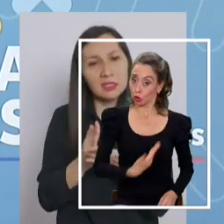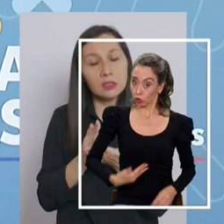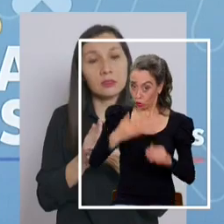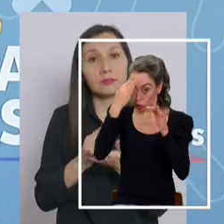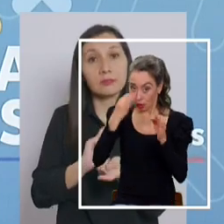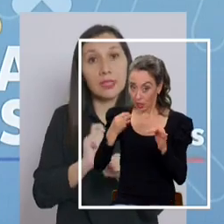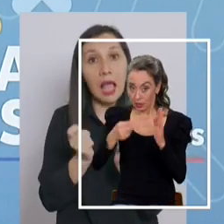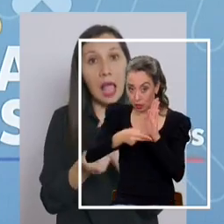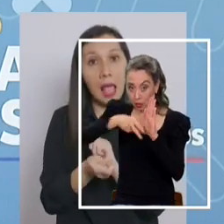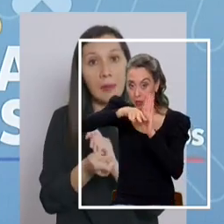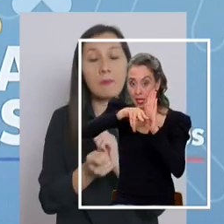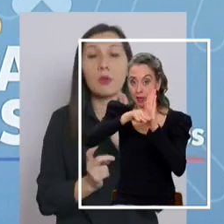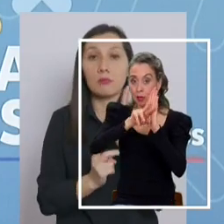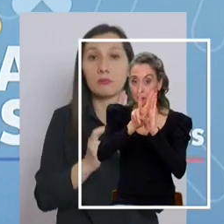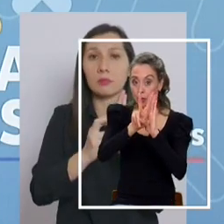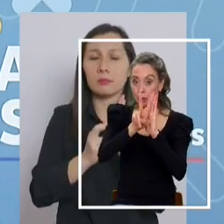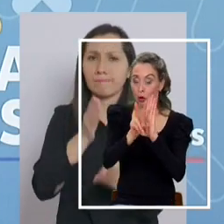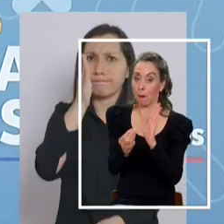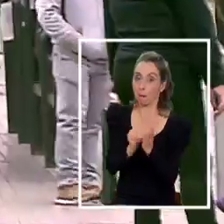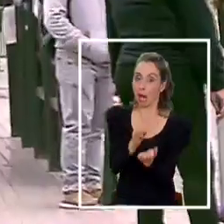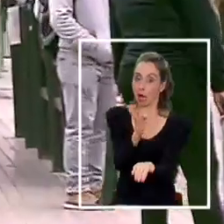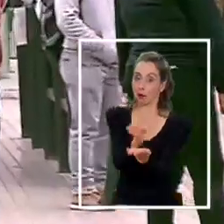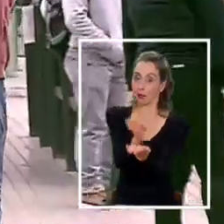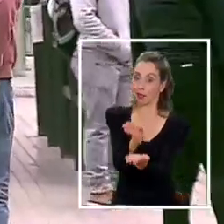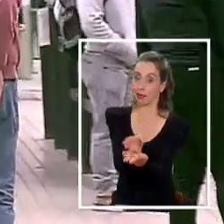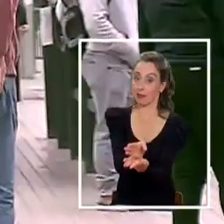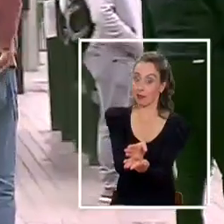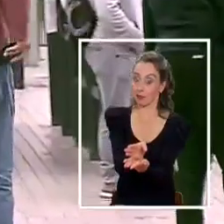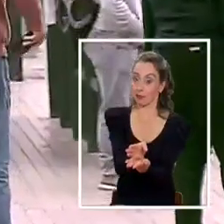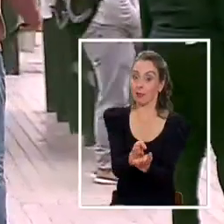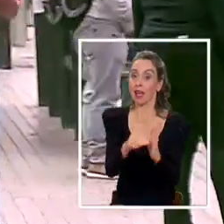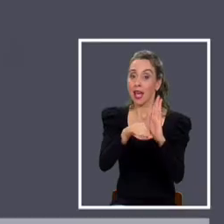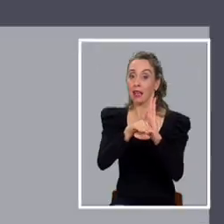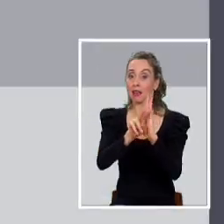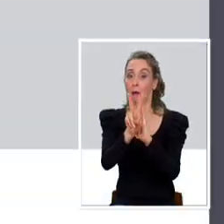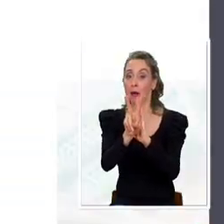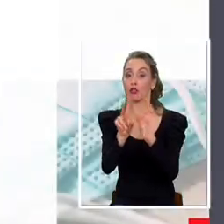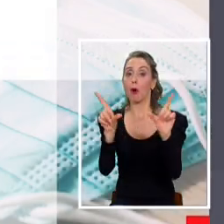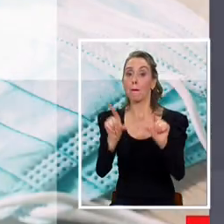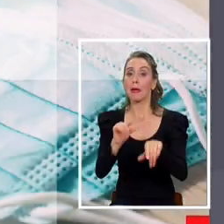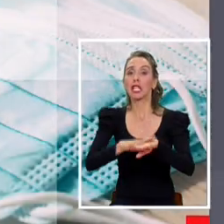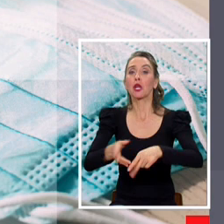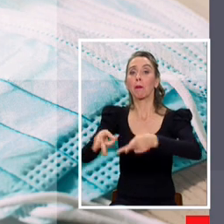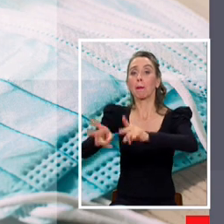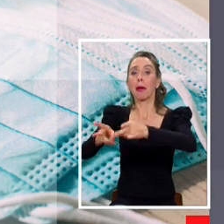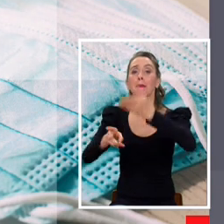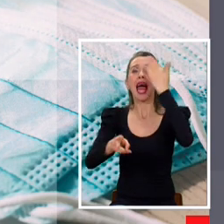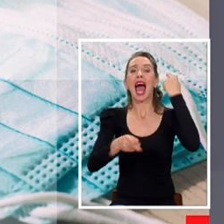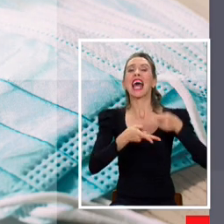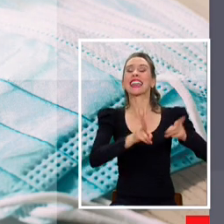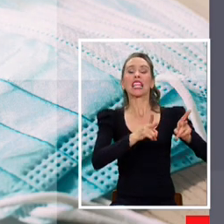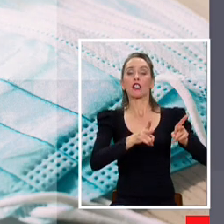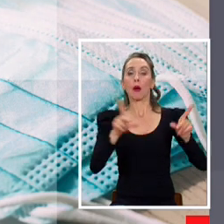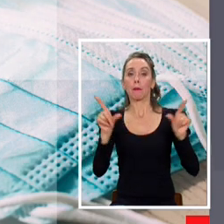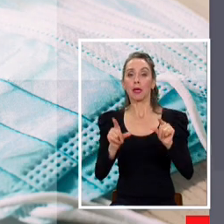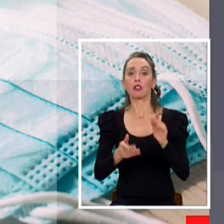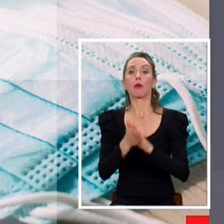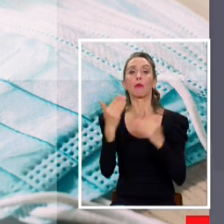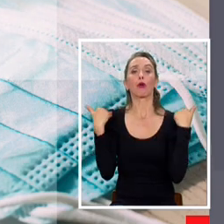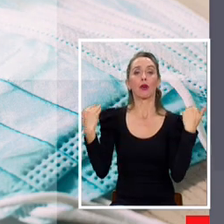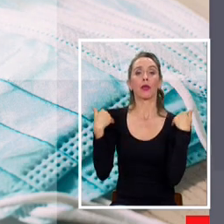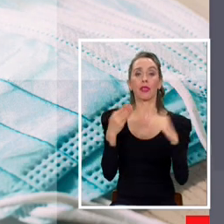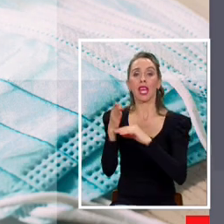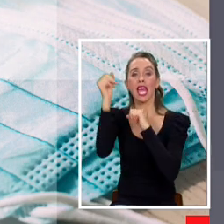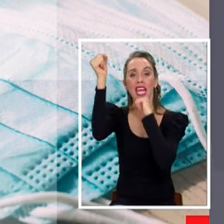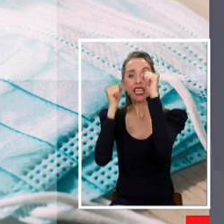transición será más estricta. Una fase 2 que será menos permisiva que antes y que prohibirá la actividad física en